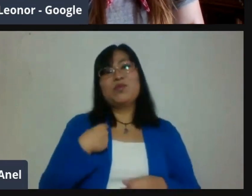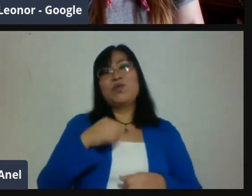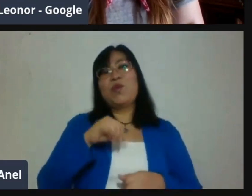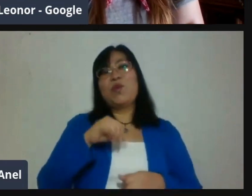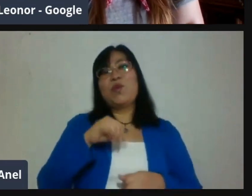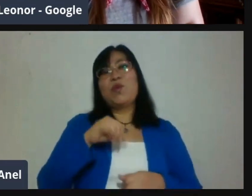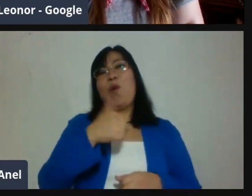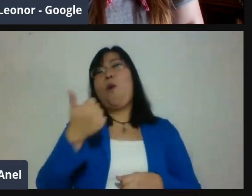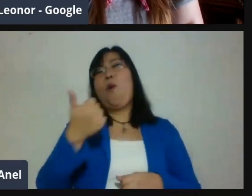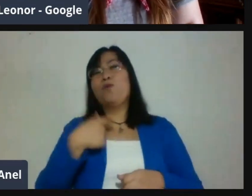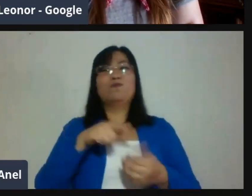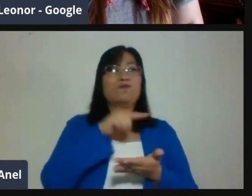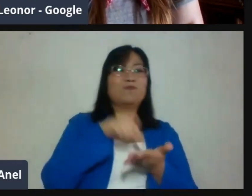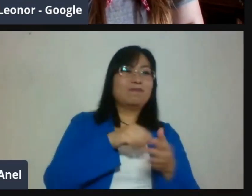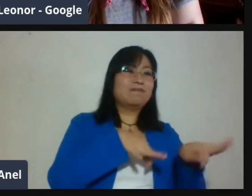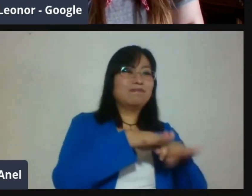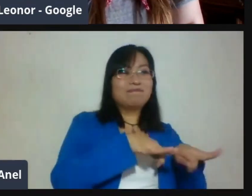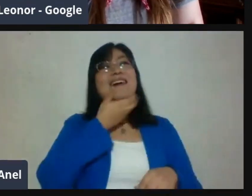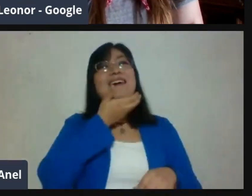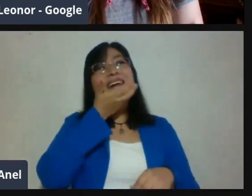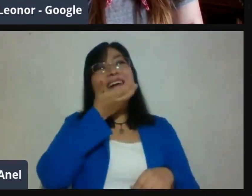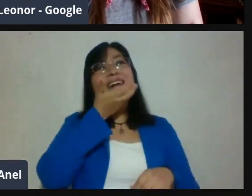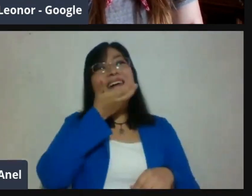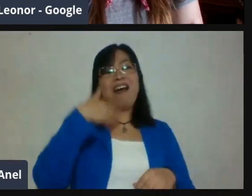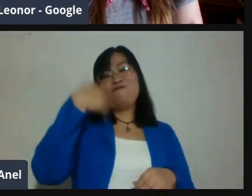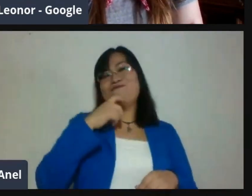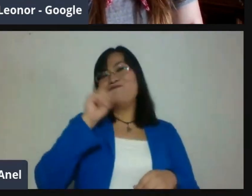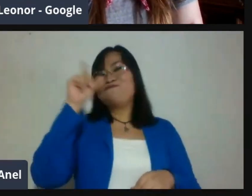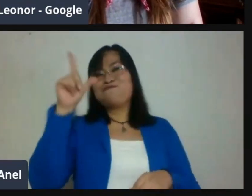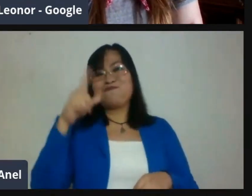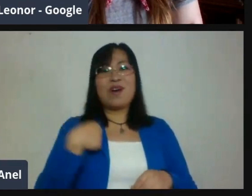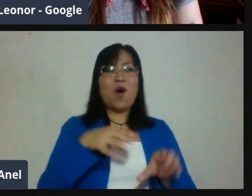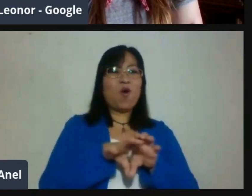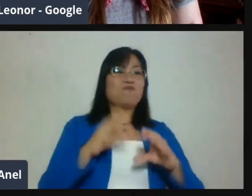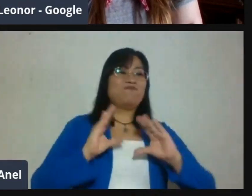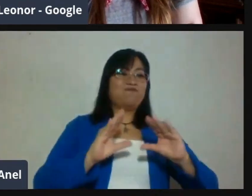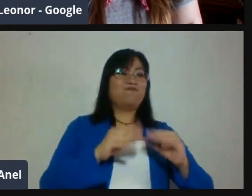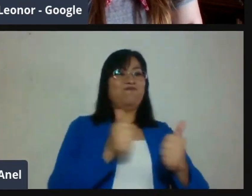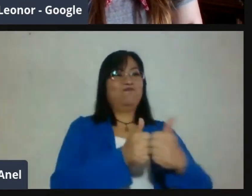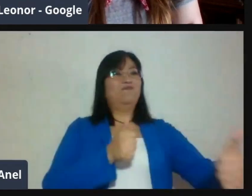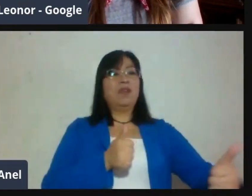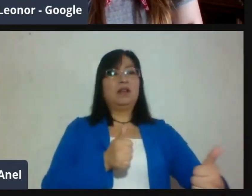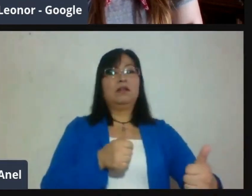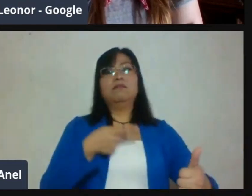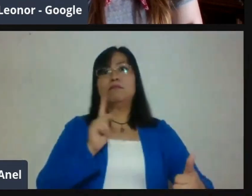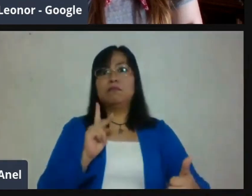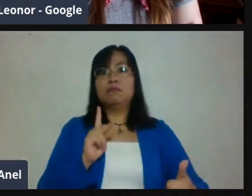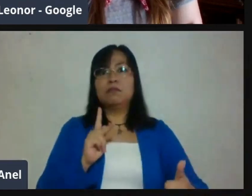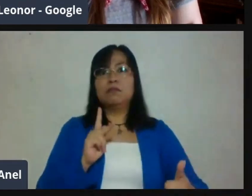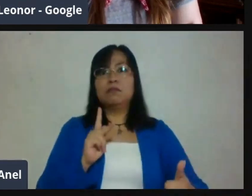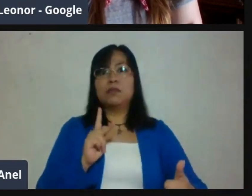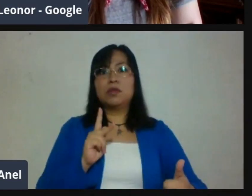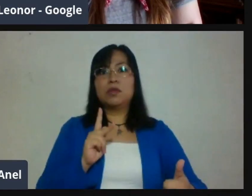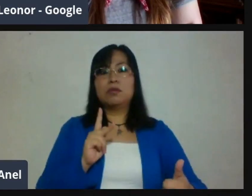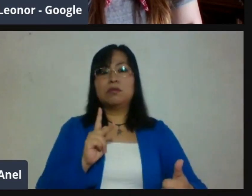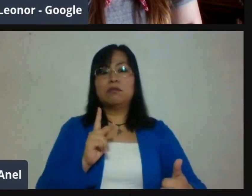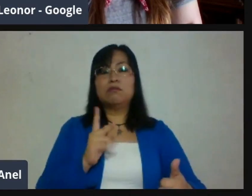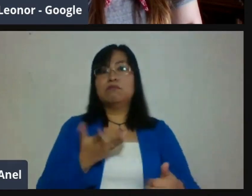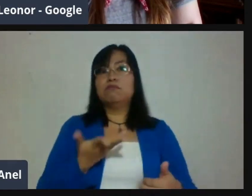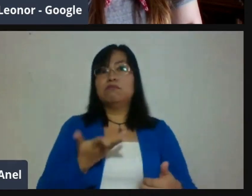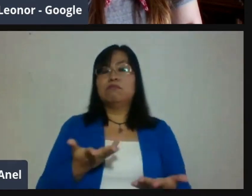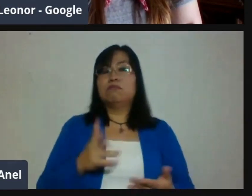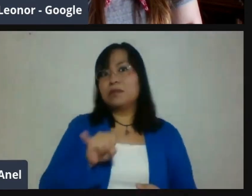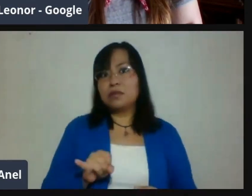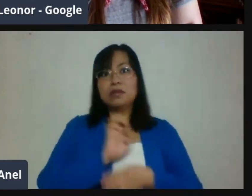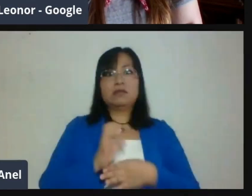trasladar esa forma de clase y evaluación tradicional que llevamos haciendo tantos años